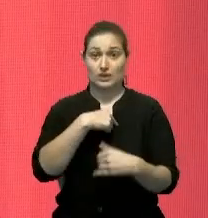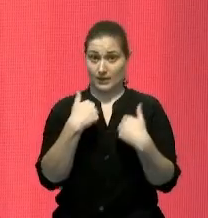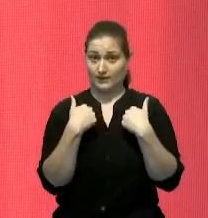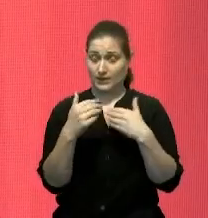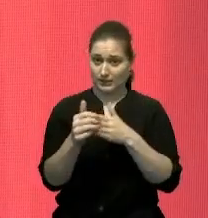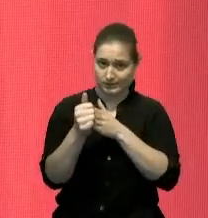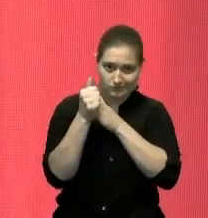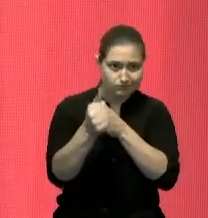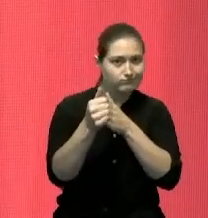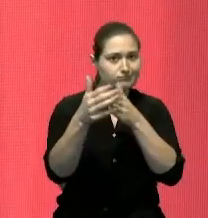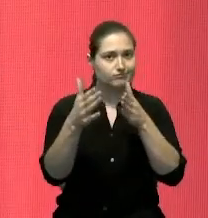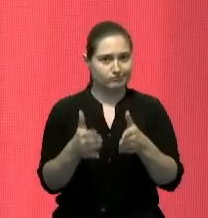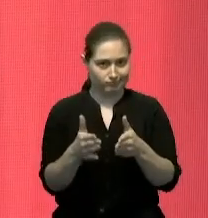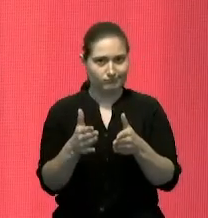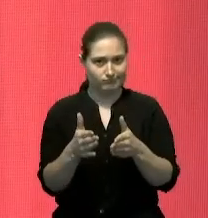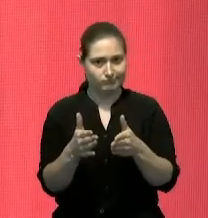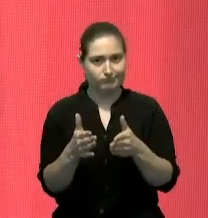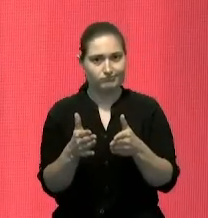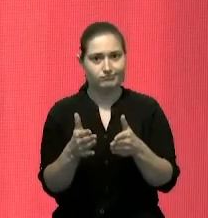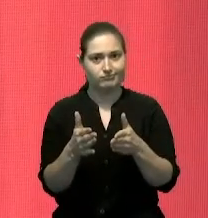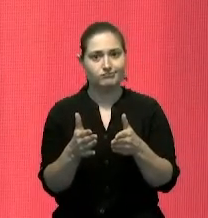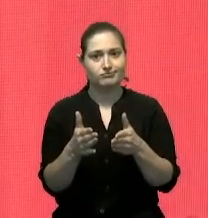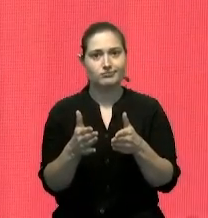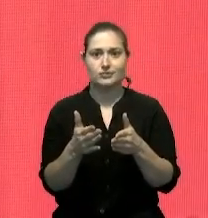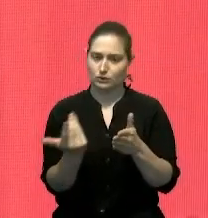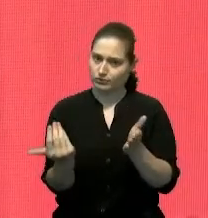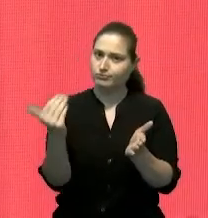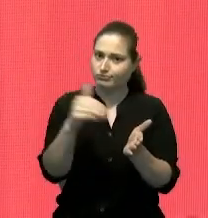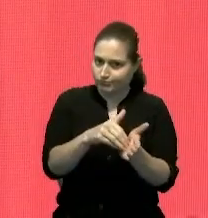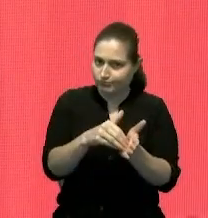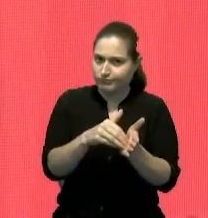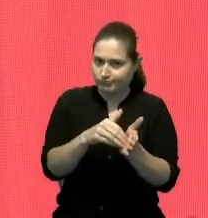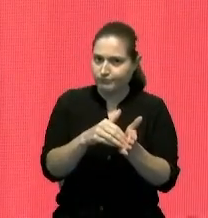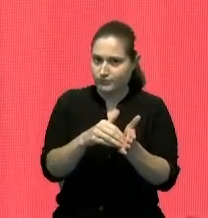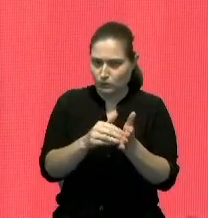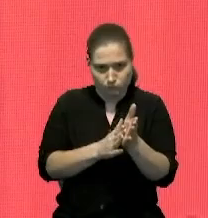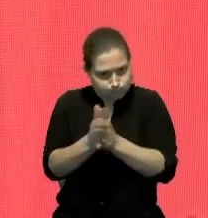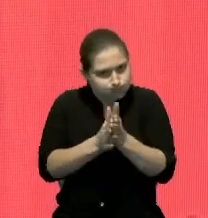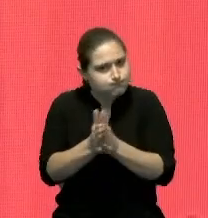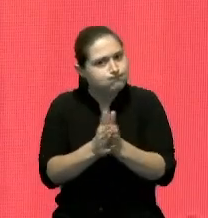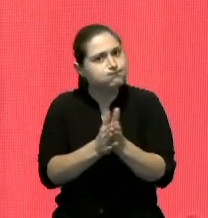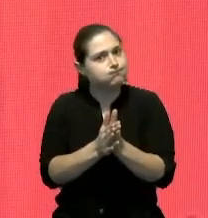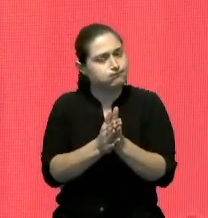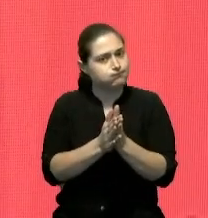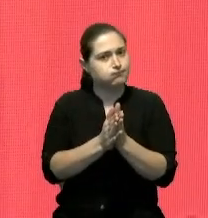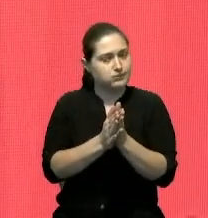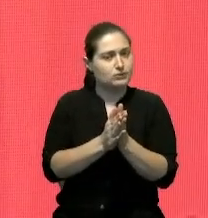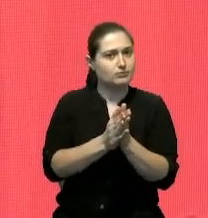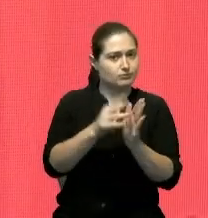y pasamos de una posición reactiva a una posición activa de nuestra política exterior,